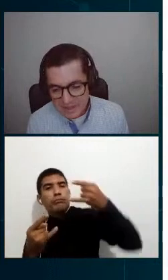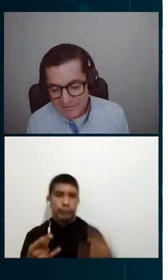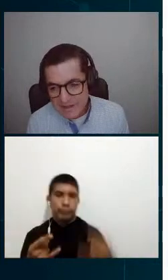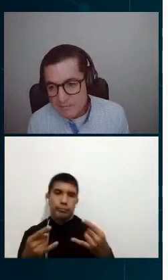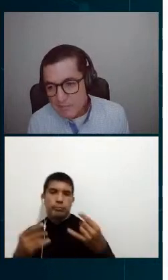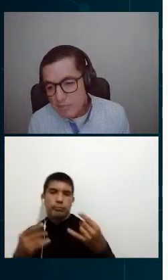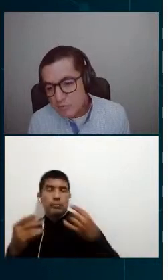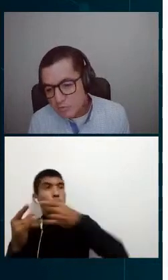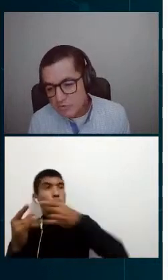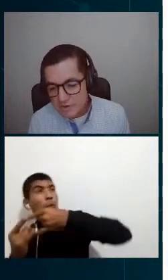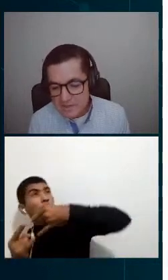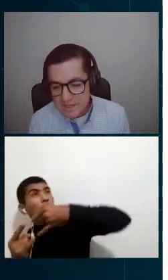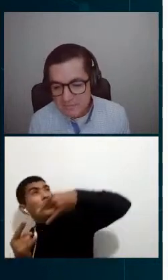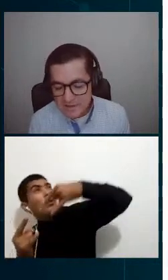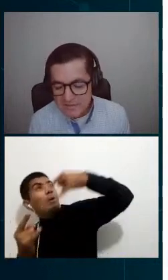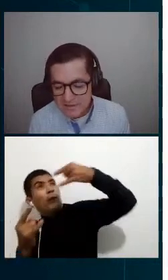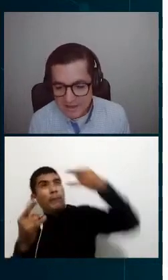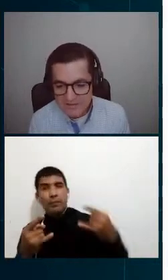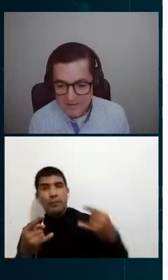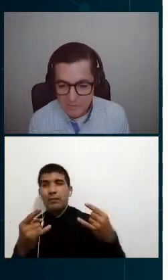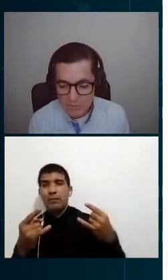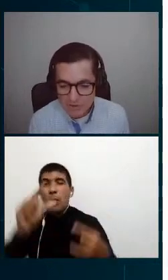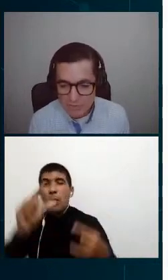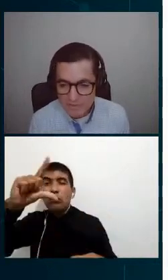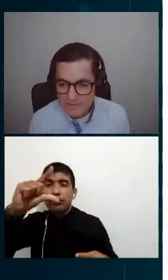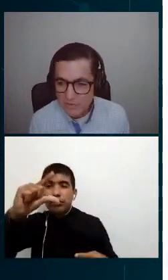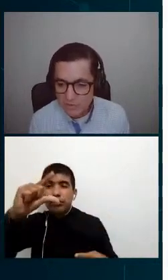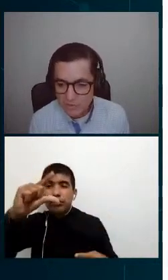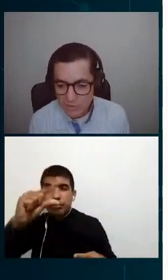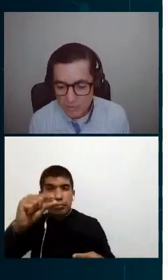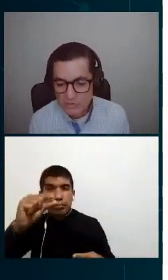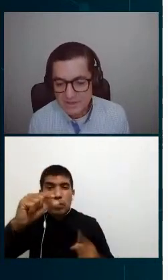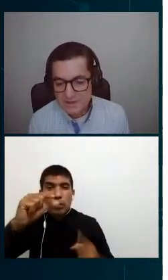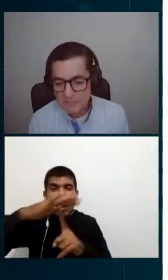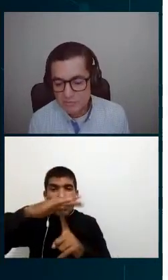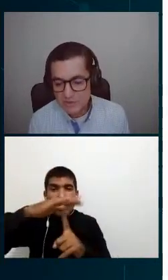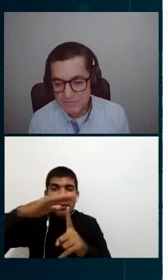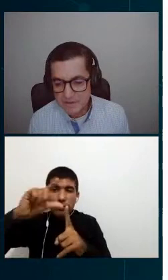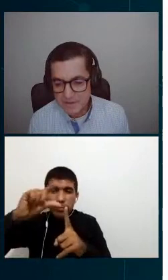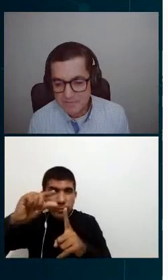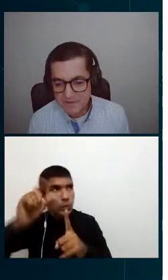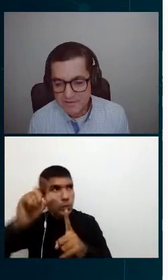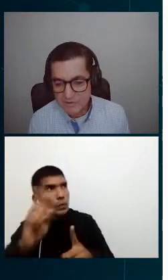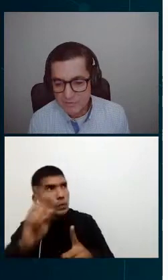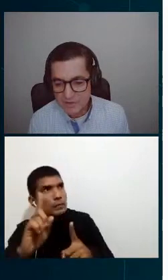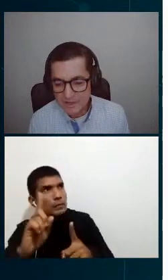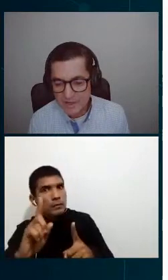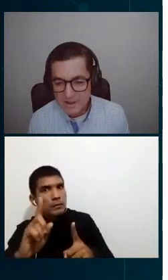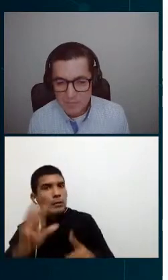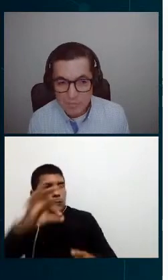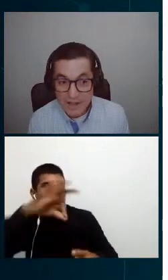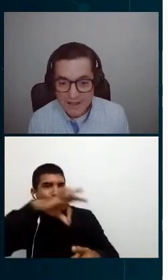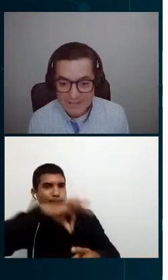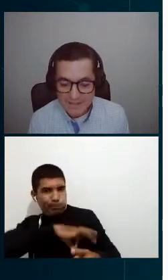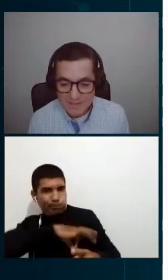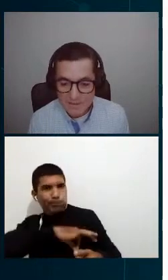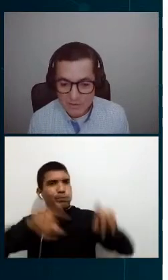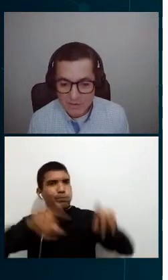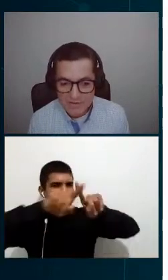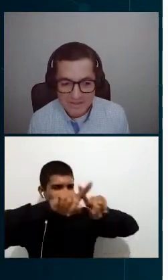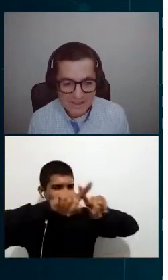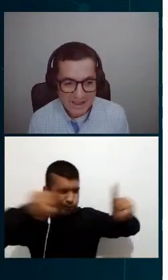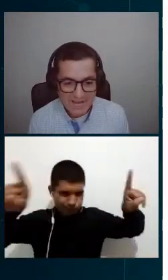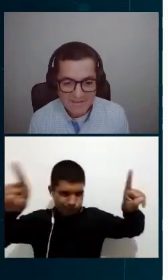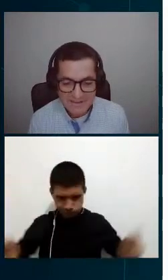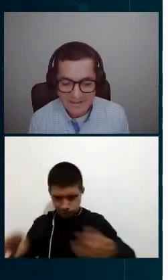y a ese le llamamos nosotros MDMS y H como les comenté nosotros no contratamos un MDMS como tal por la cantidad